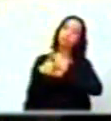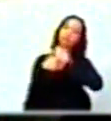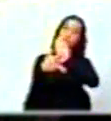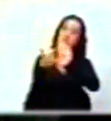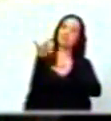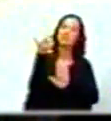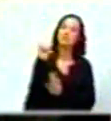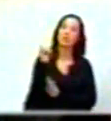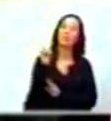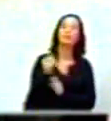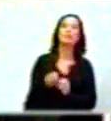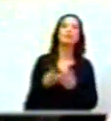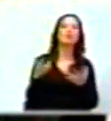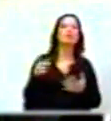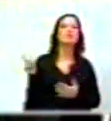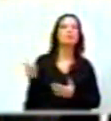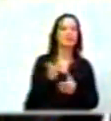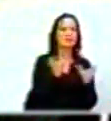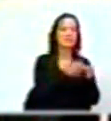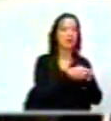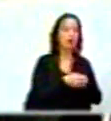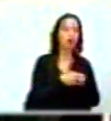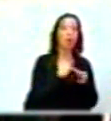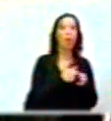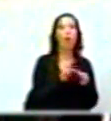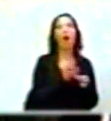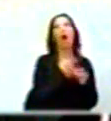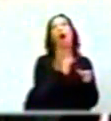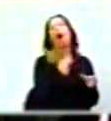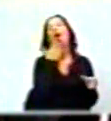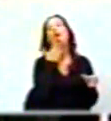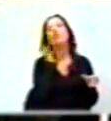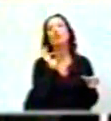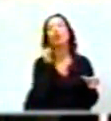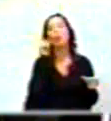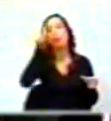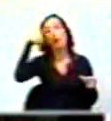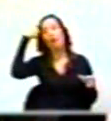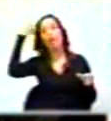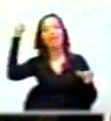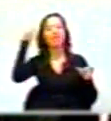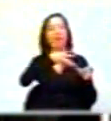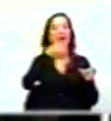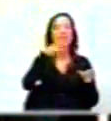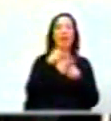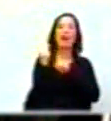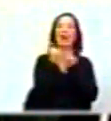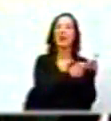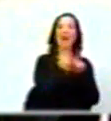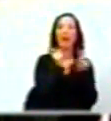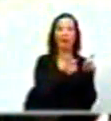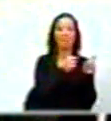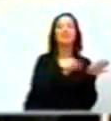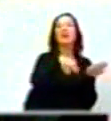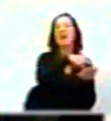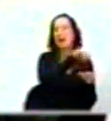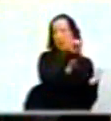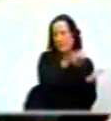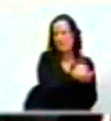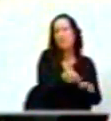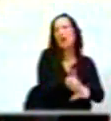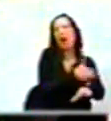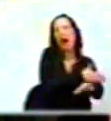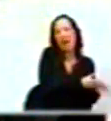afortunados receptores de los regalos del gobierno son los mismos que hicieron los aportes